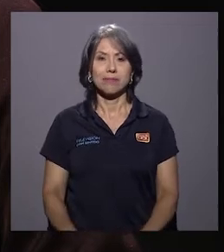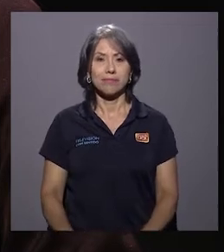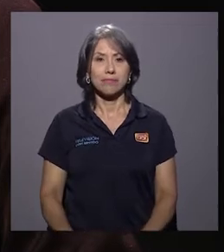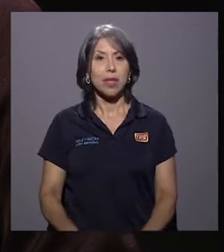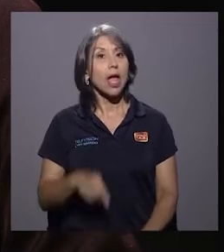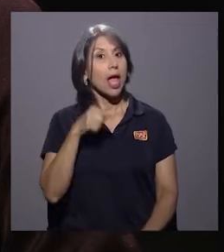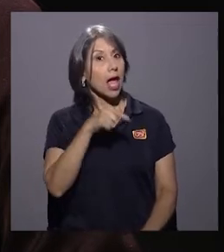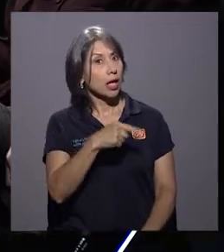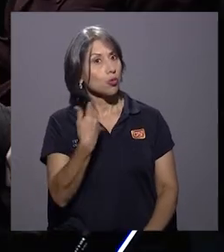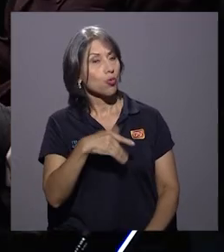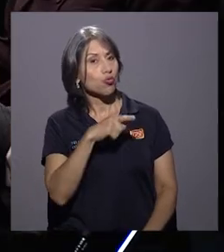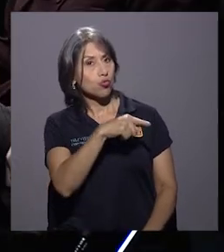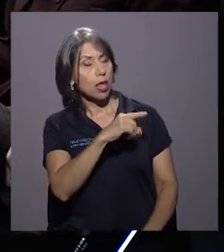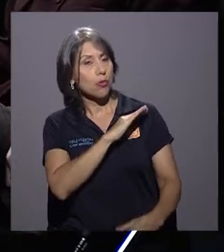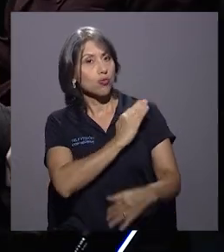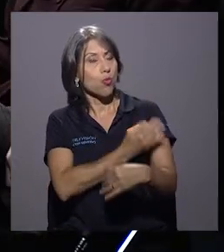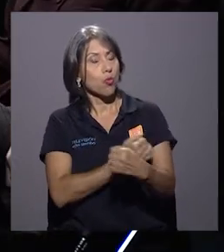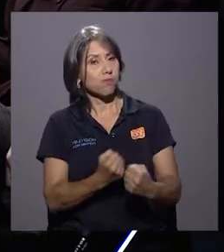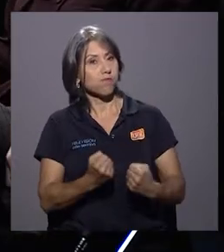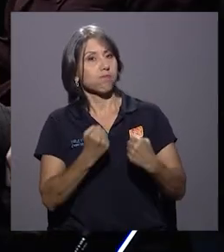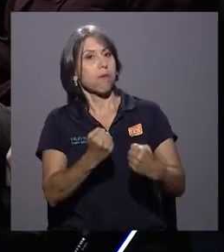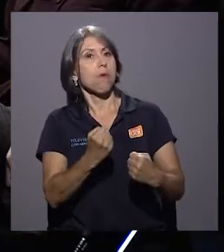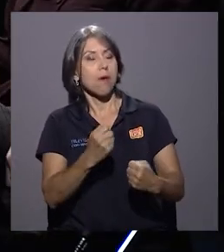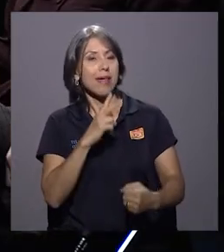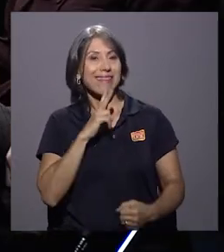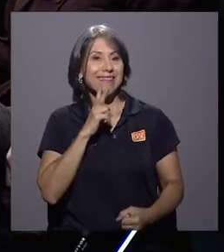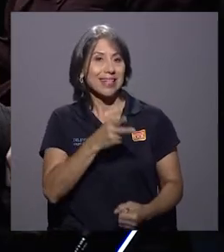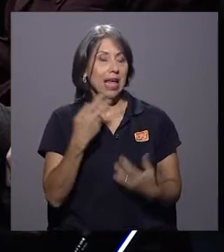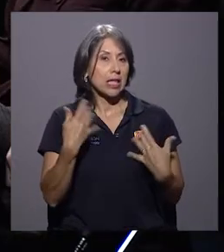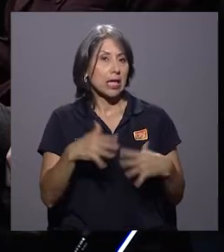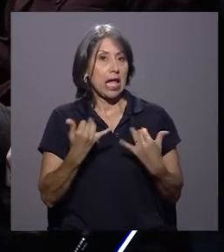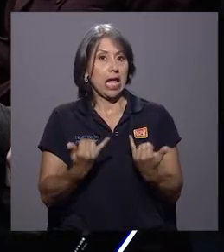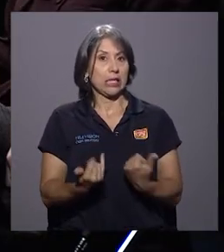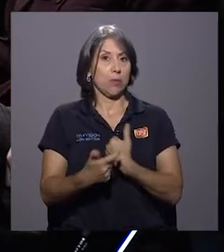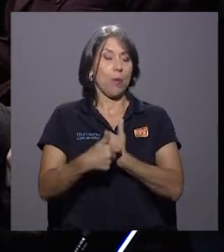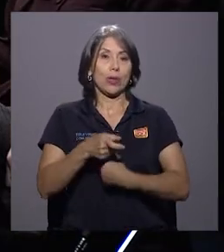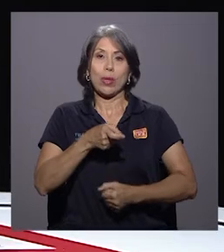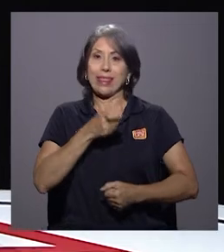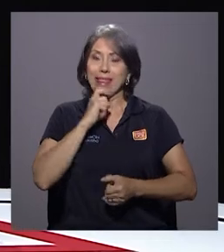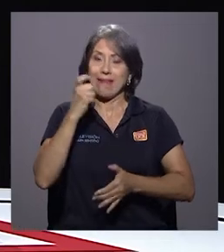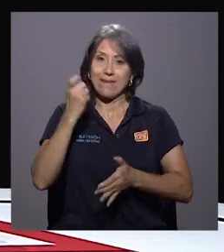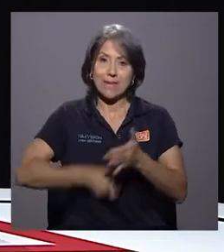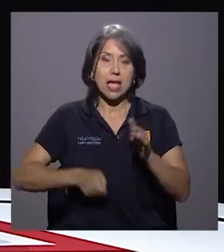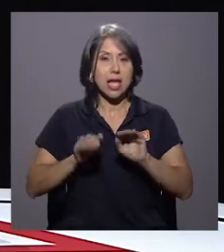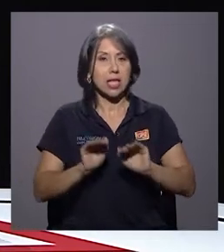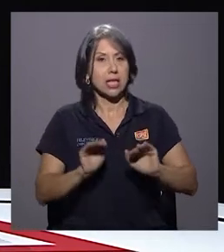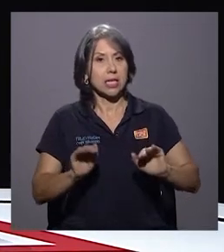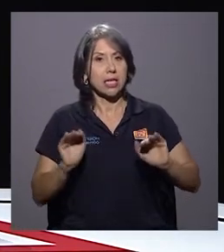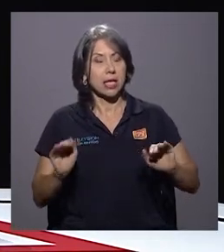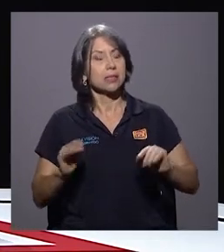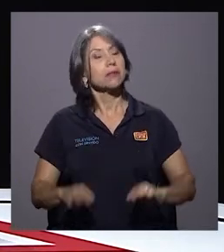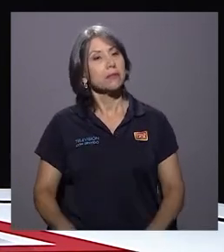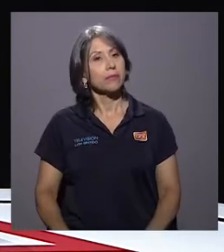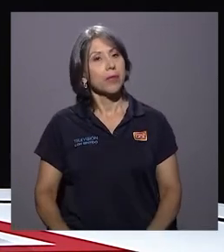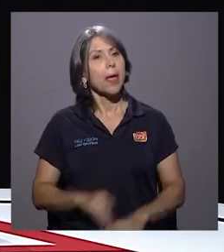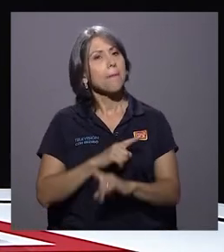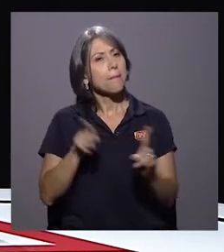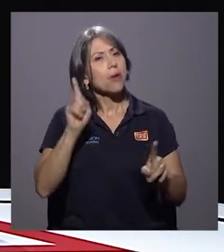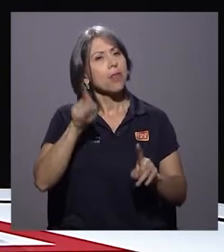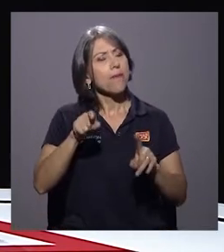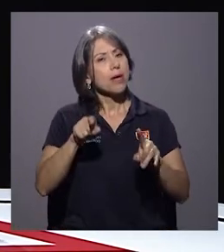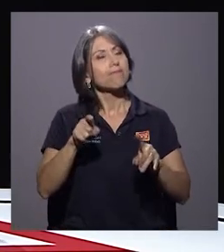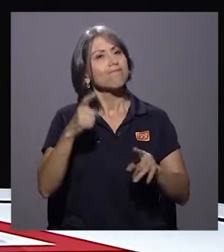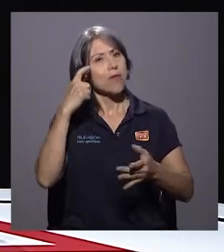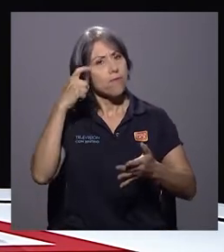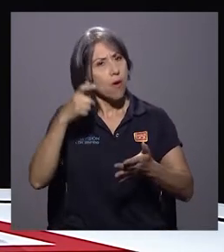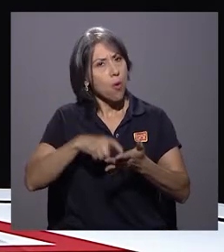gran valentía de su parte, porque de verdad que la niñez pasa un momento muy difícil, pero hay que reconocer que las instituciones